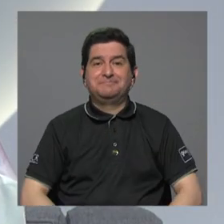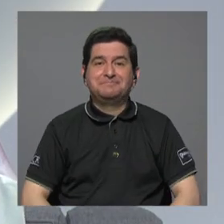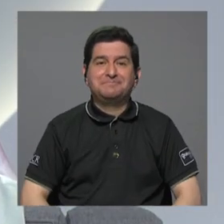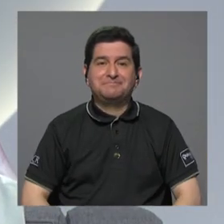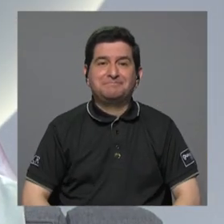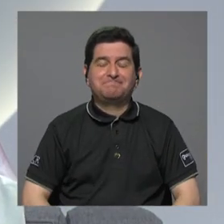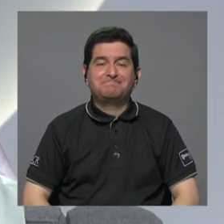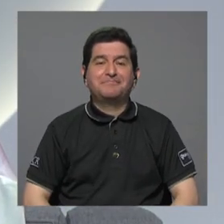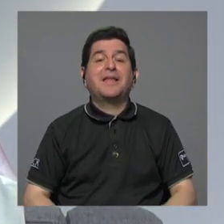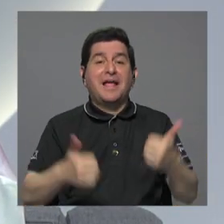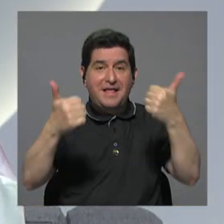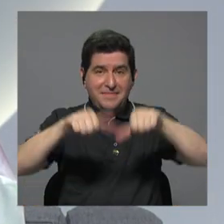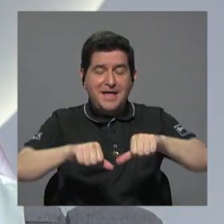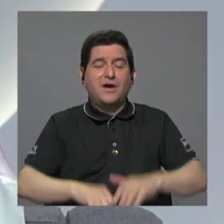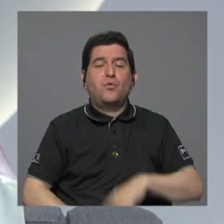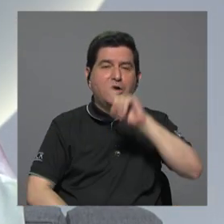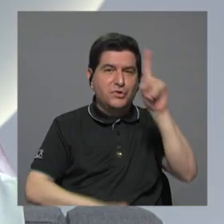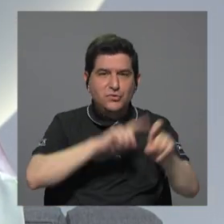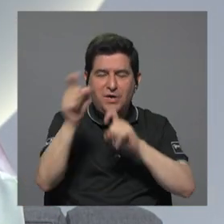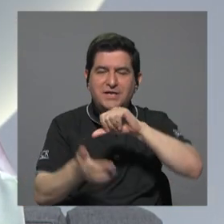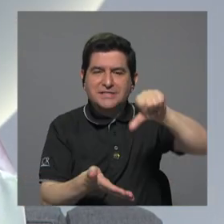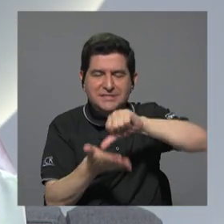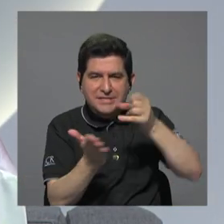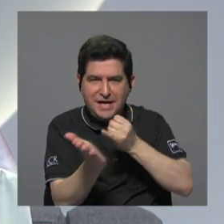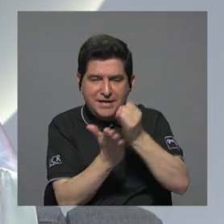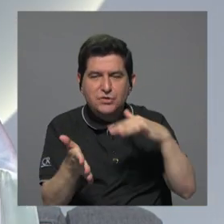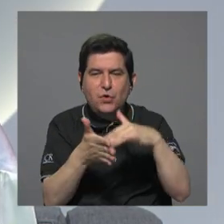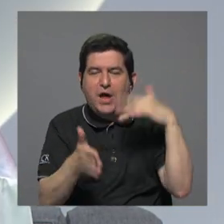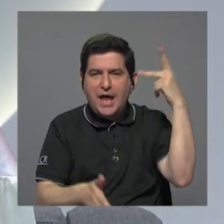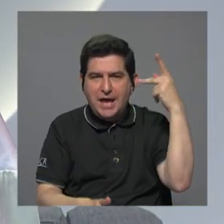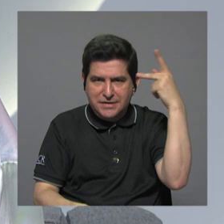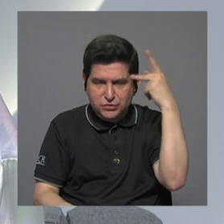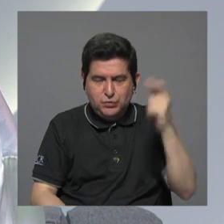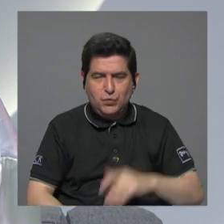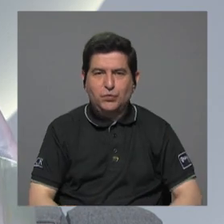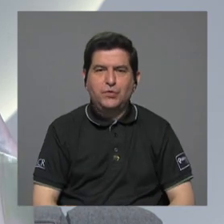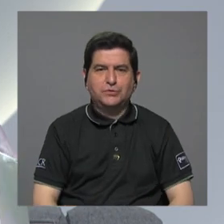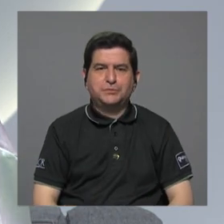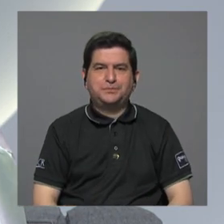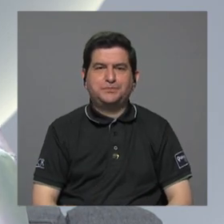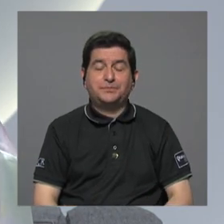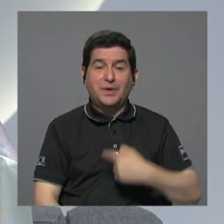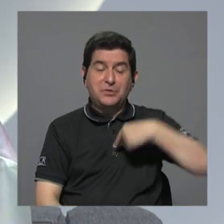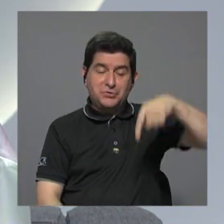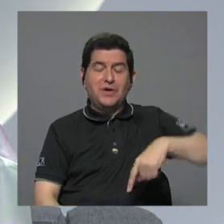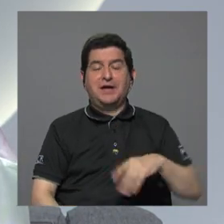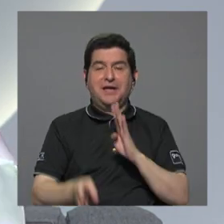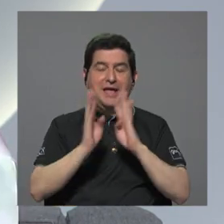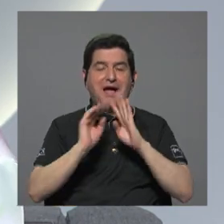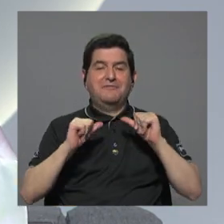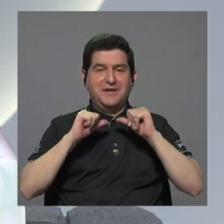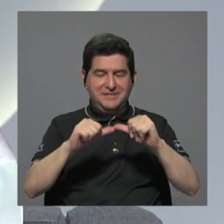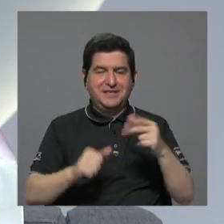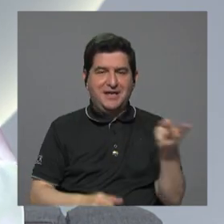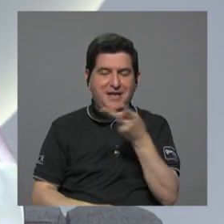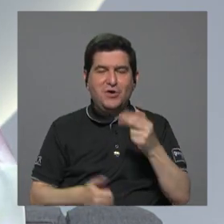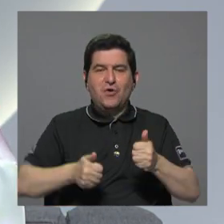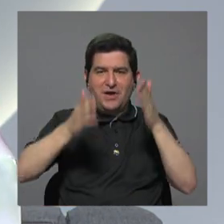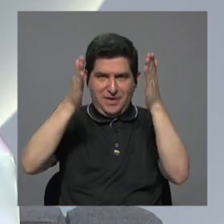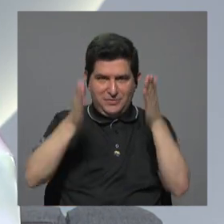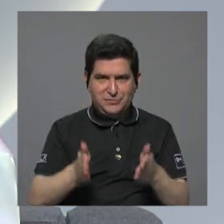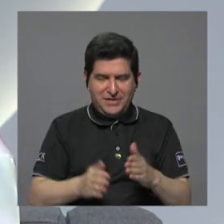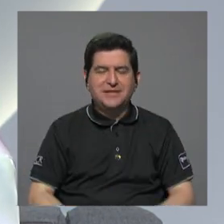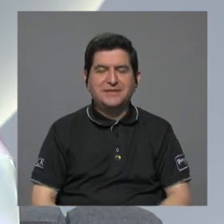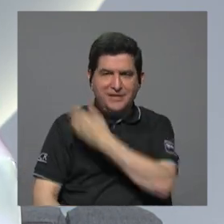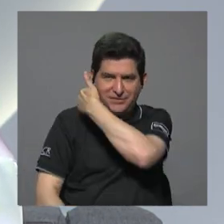parece inminente de acuerdo con la encuesta del Centro de Investigación y Estudios Políticos pues yo me quedé aquí un momentito hablando todavía con los 12 candidatos